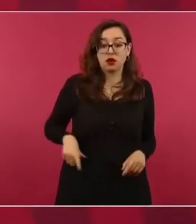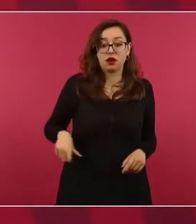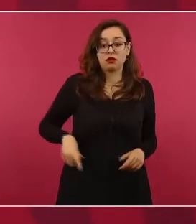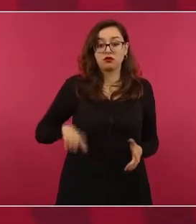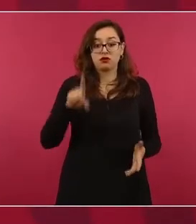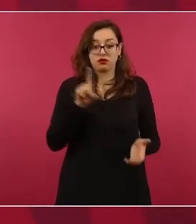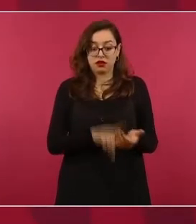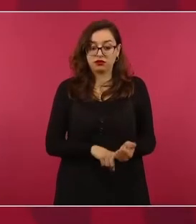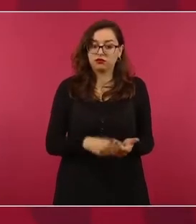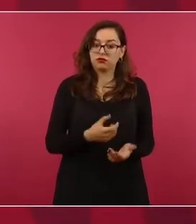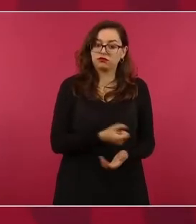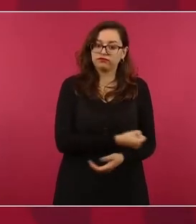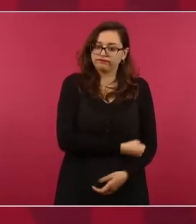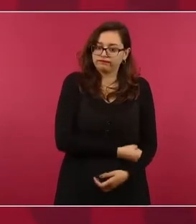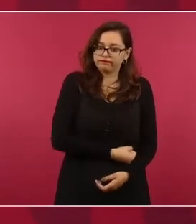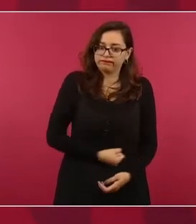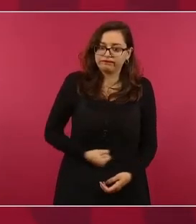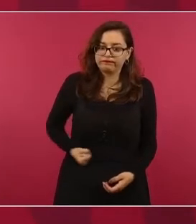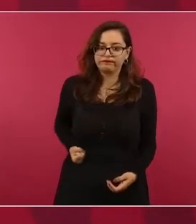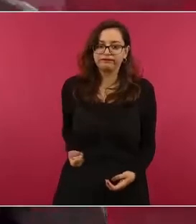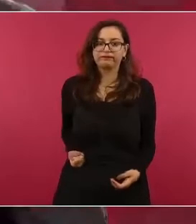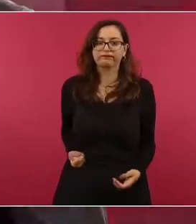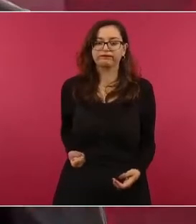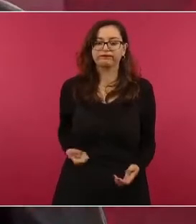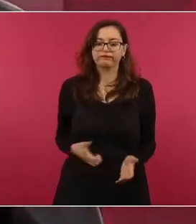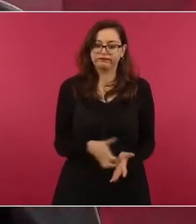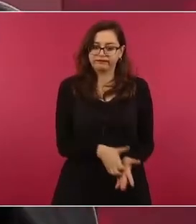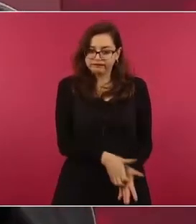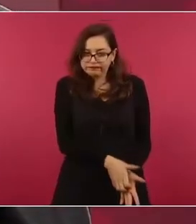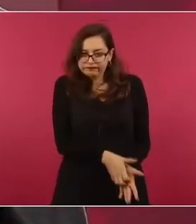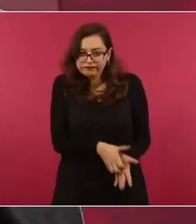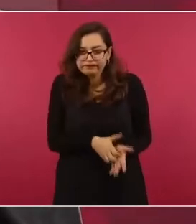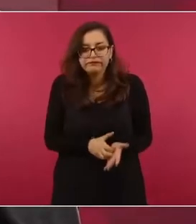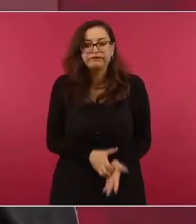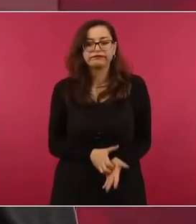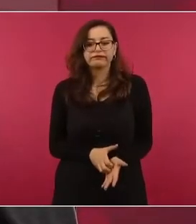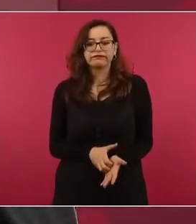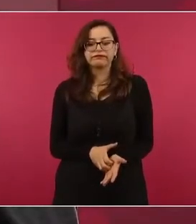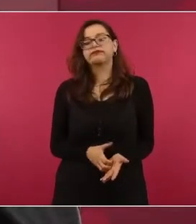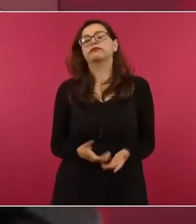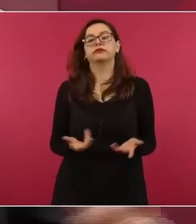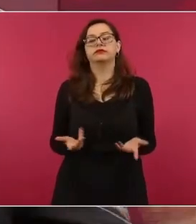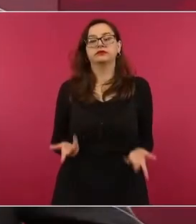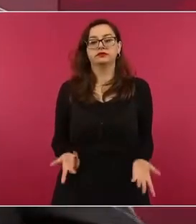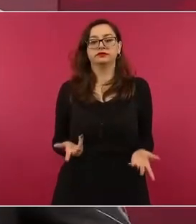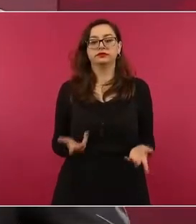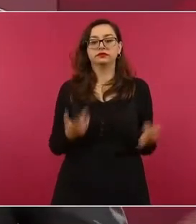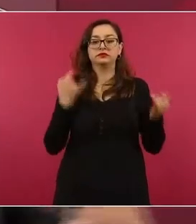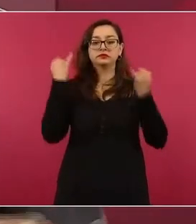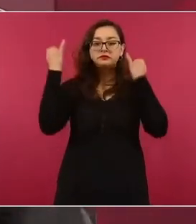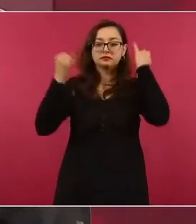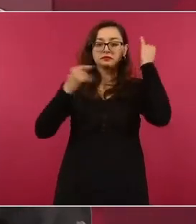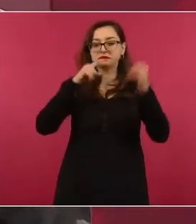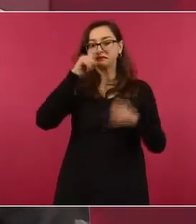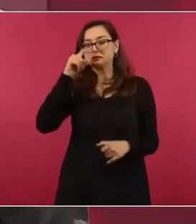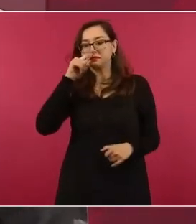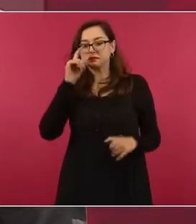se hace a un lado la fantochería, la prepotencia,